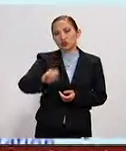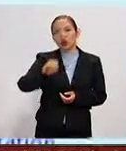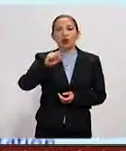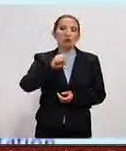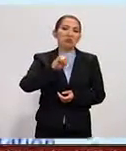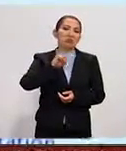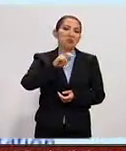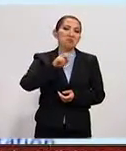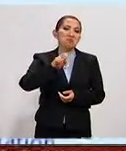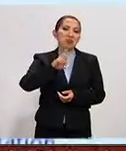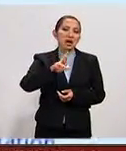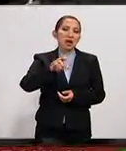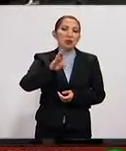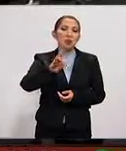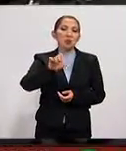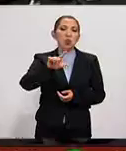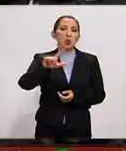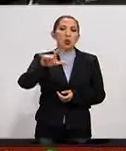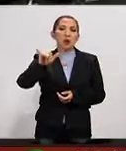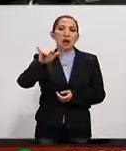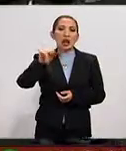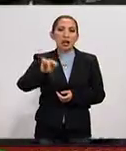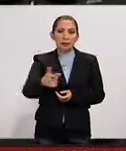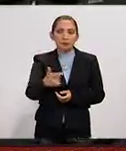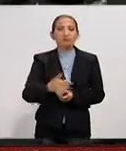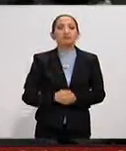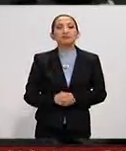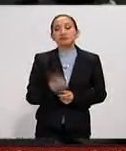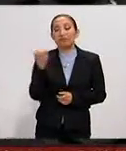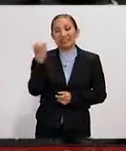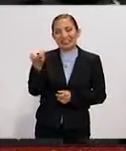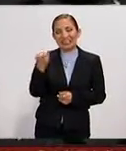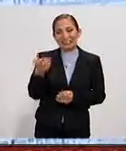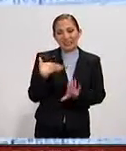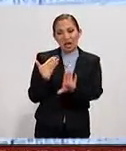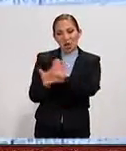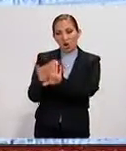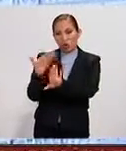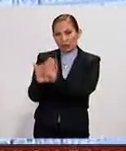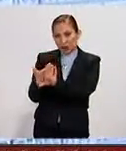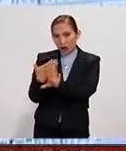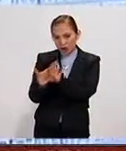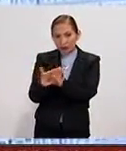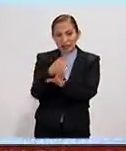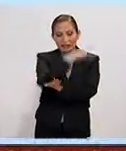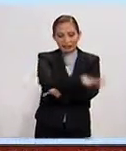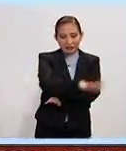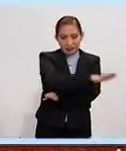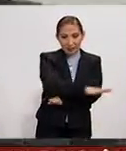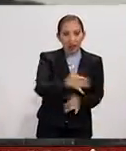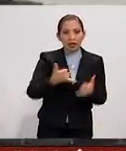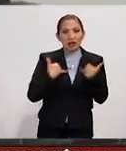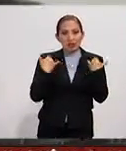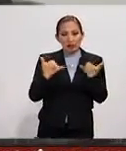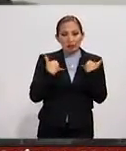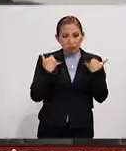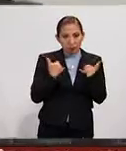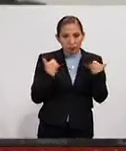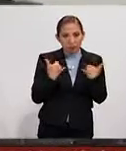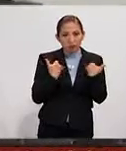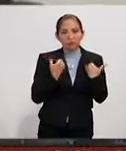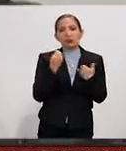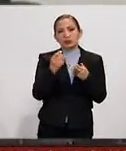ciberbullying. Este acoso precisamente se da entre jóvenes, en muchos